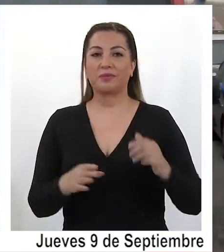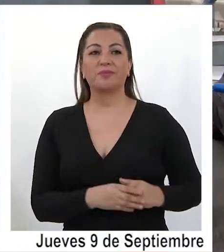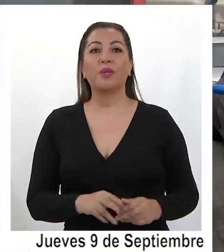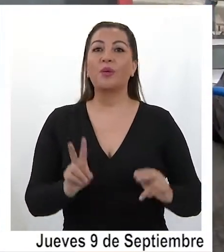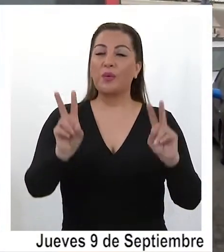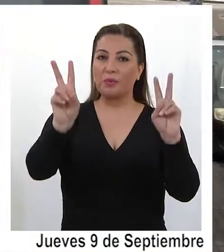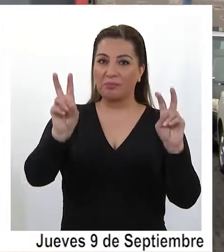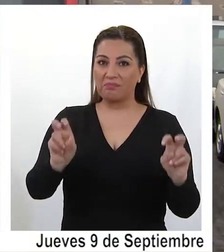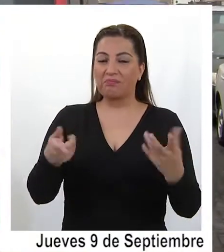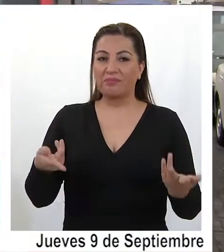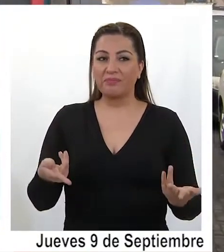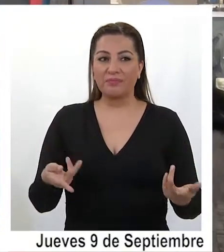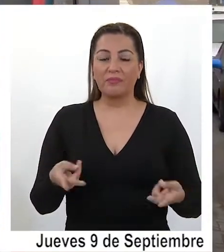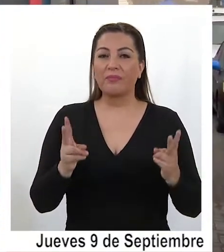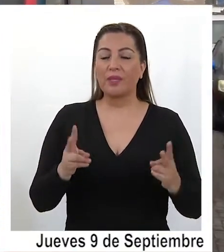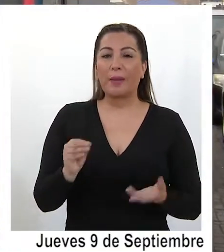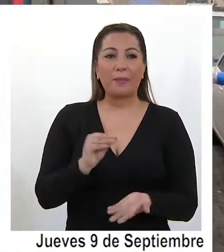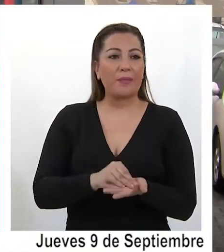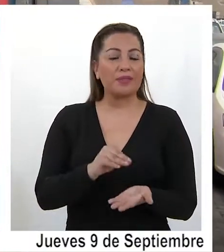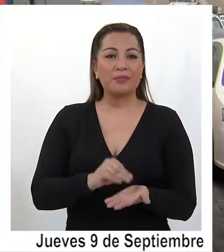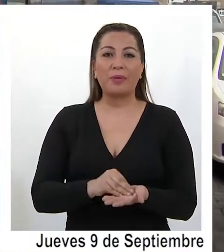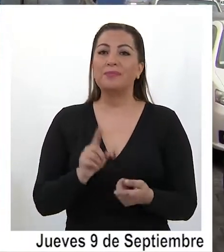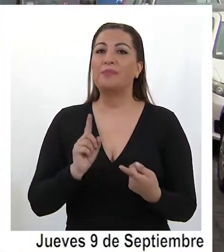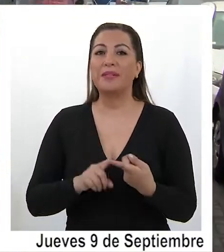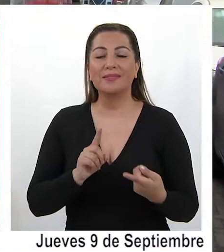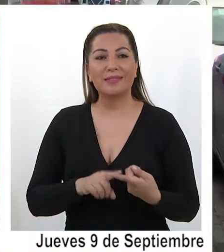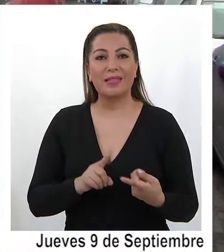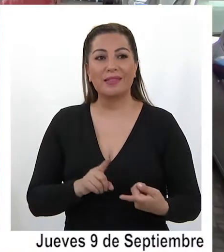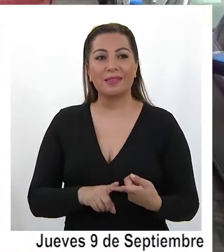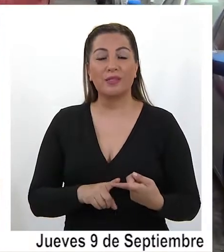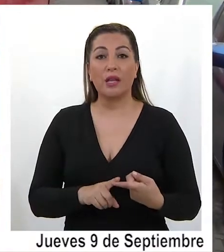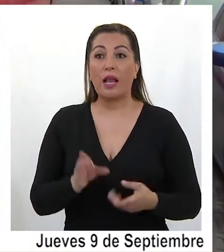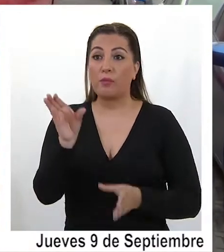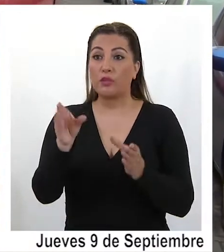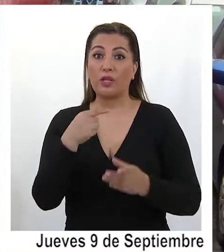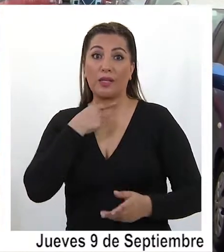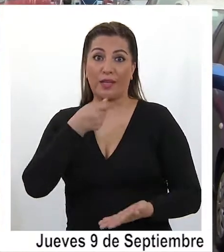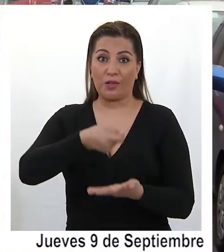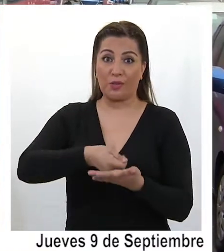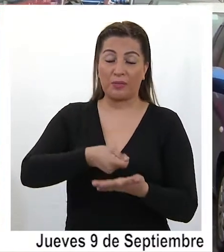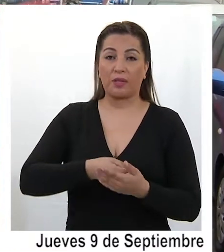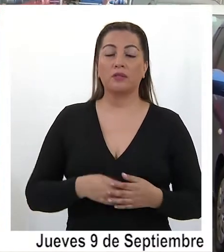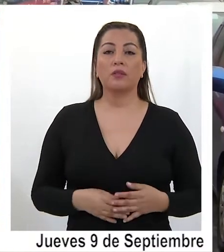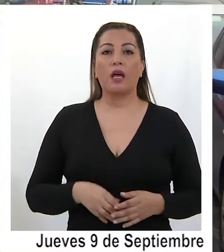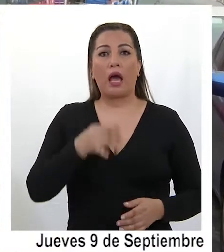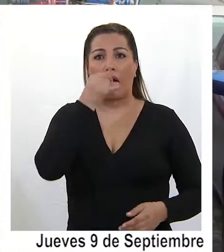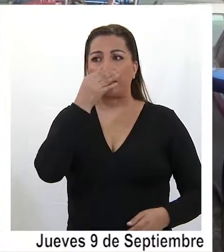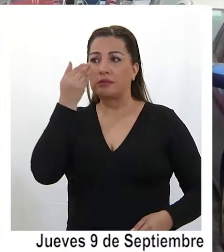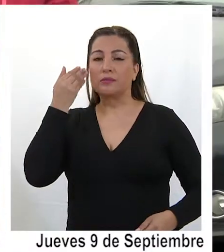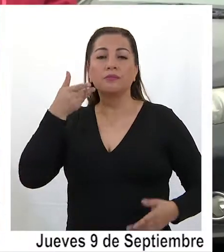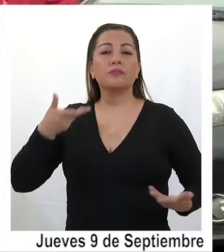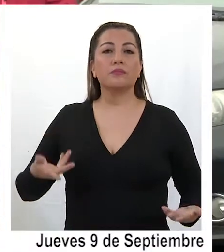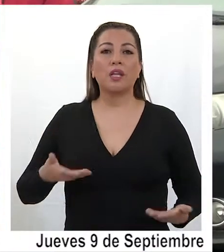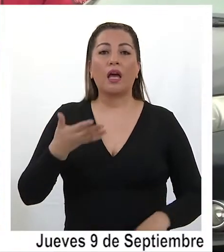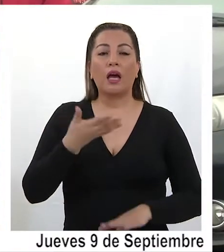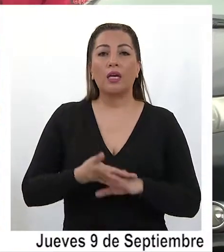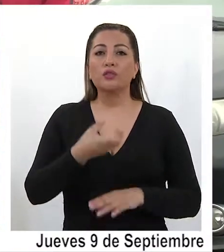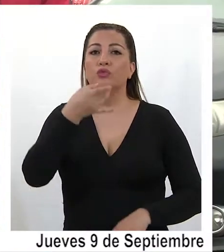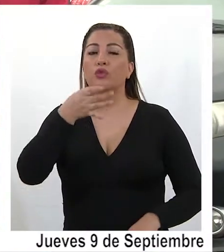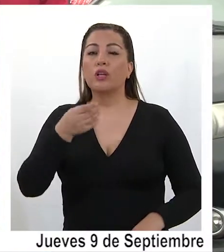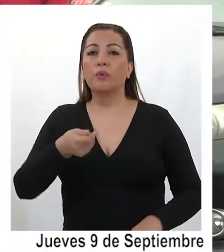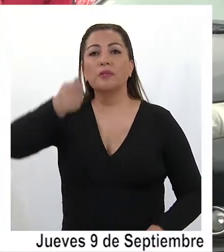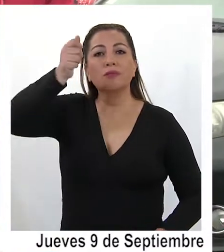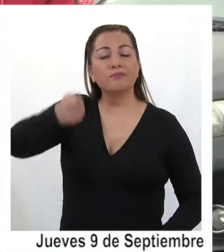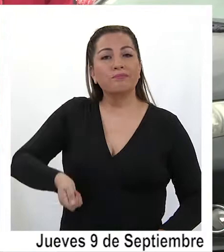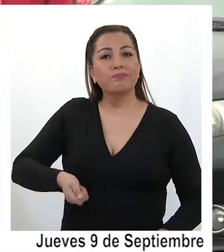Un mecanismo que permite una mayor participación de postores. Hasta hace un tiempo atrás, teníamos solamente